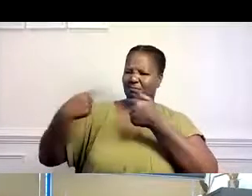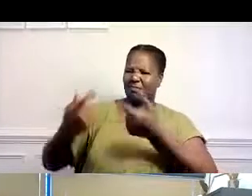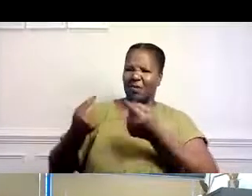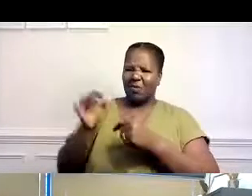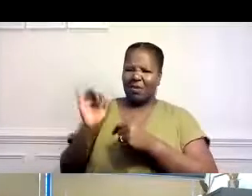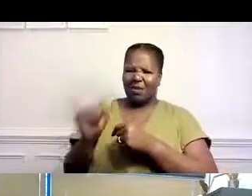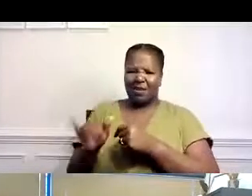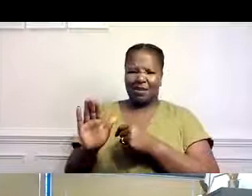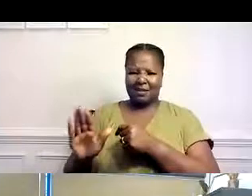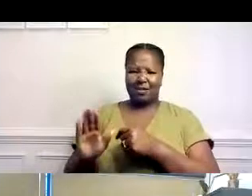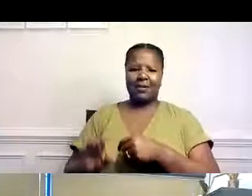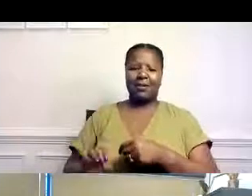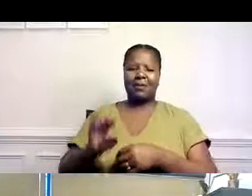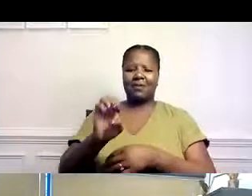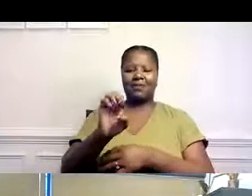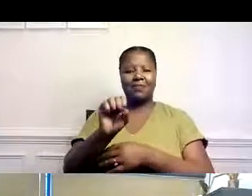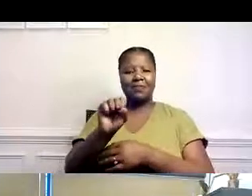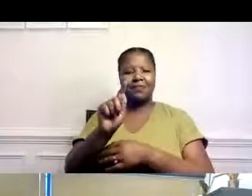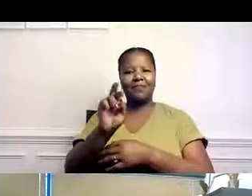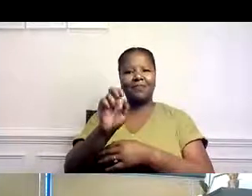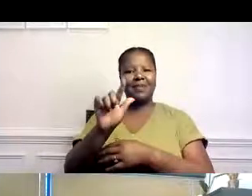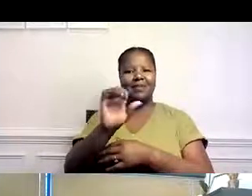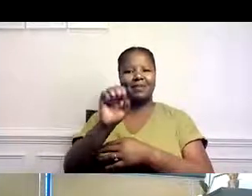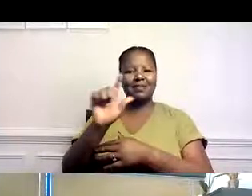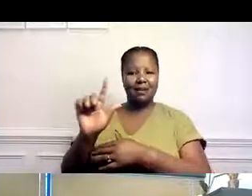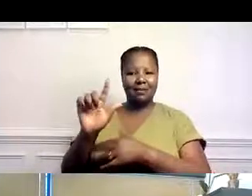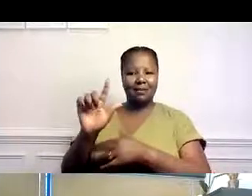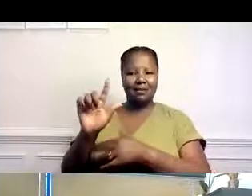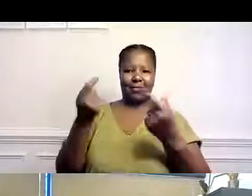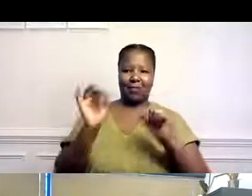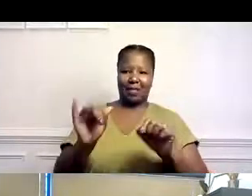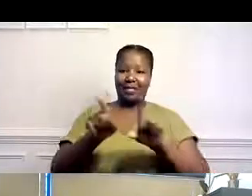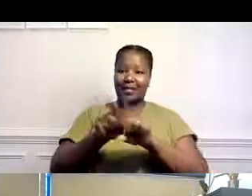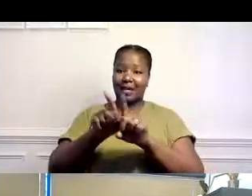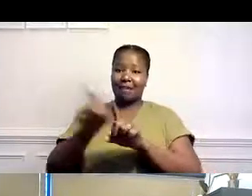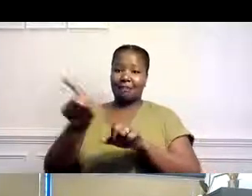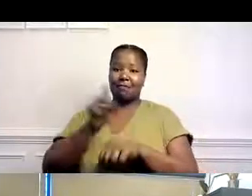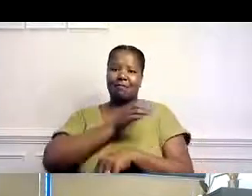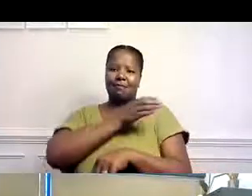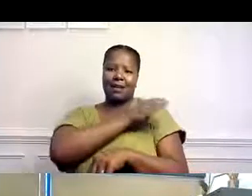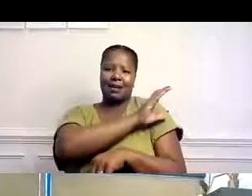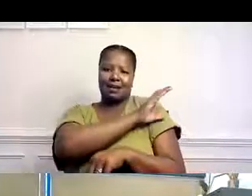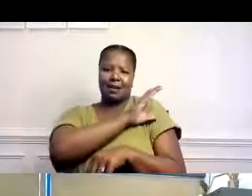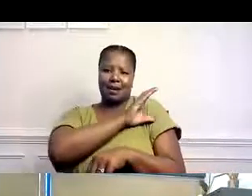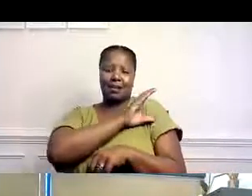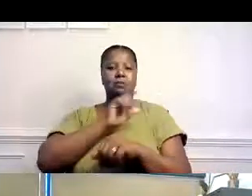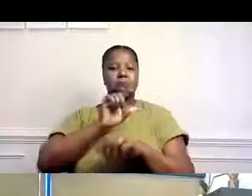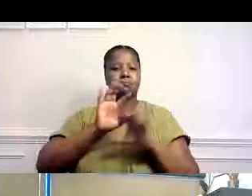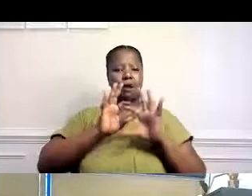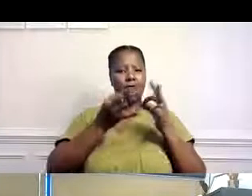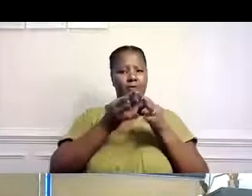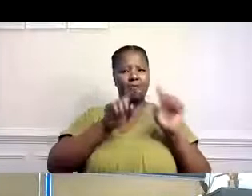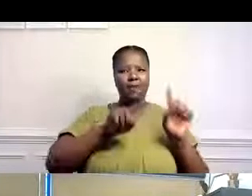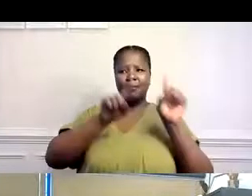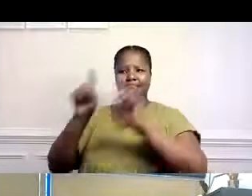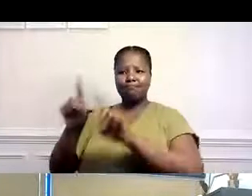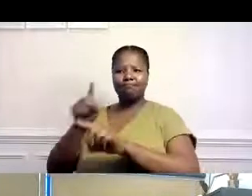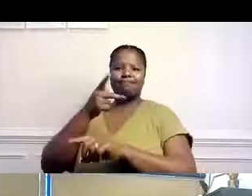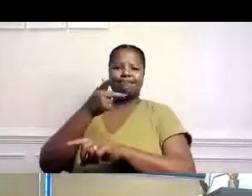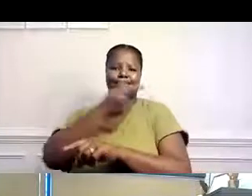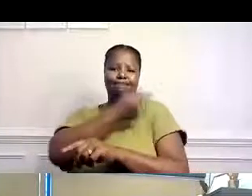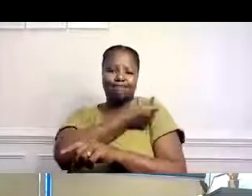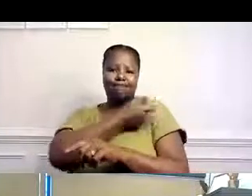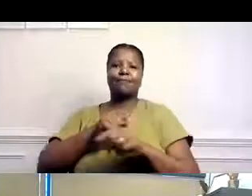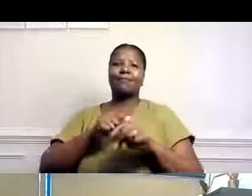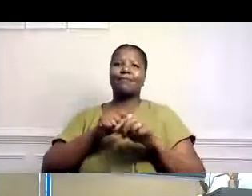lo están haciendo. Easter Seals parece que Pathpoint también han distribuido clínicas para poder asegurarse que sus familias